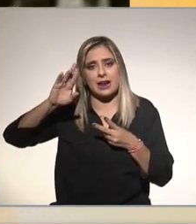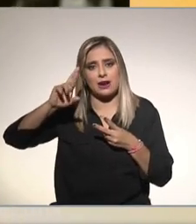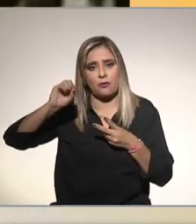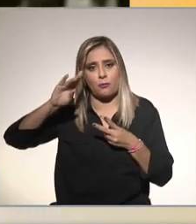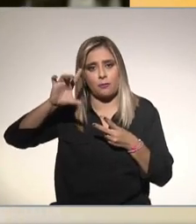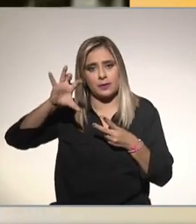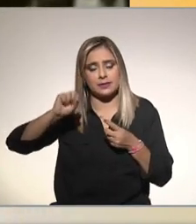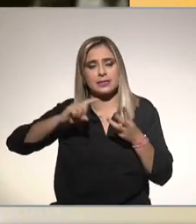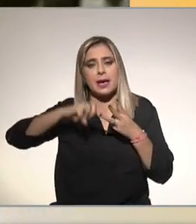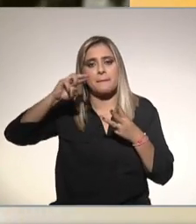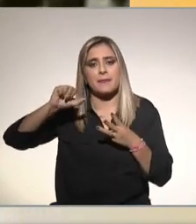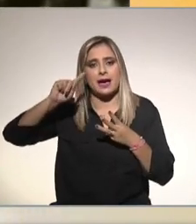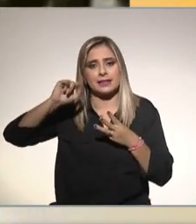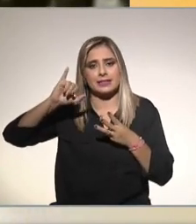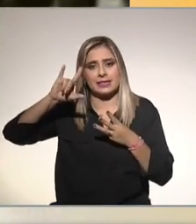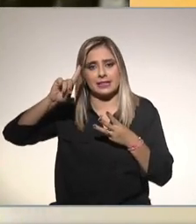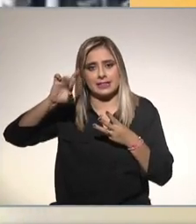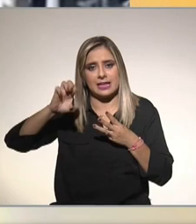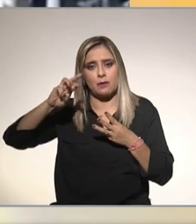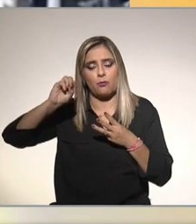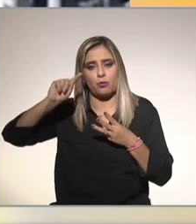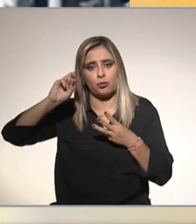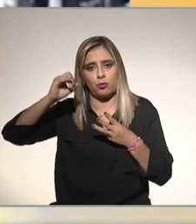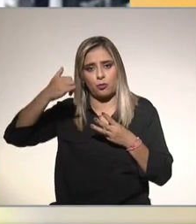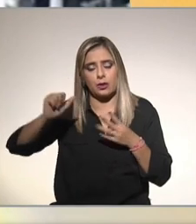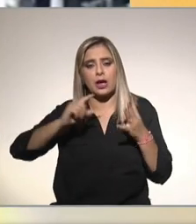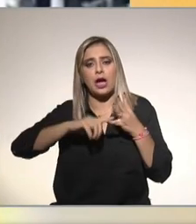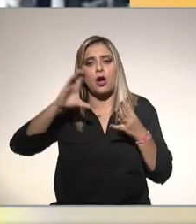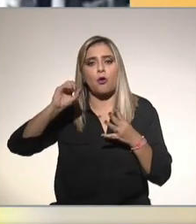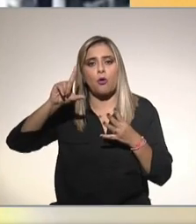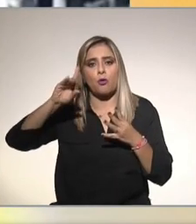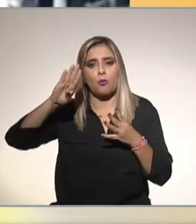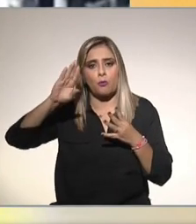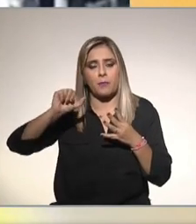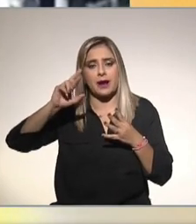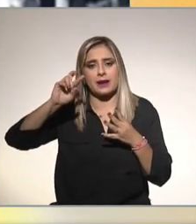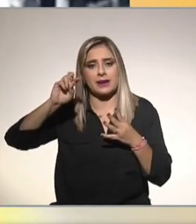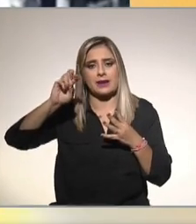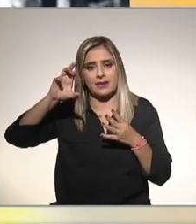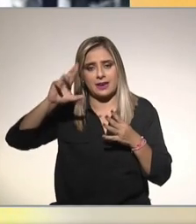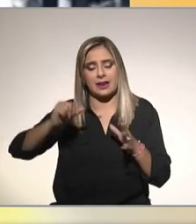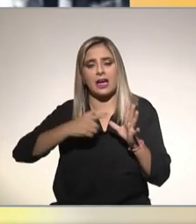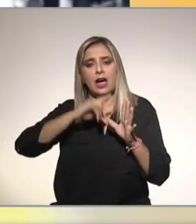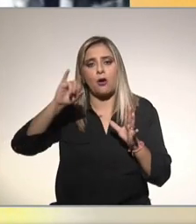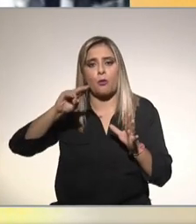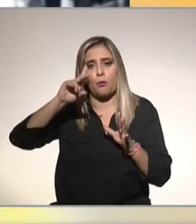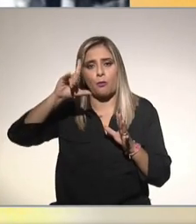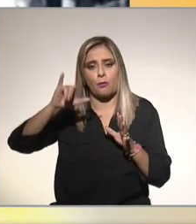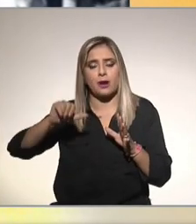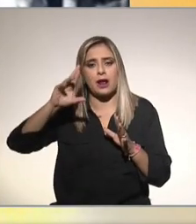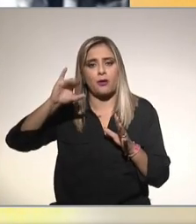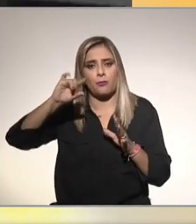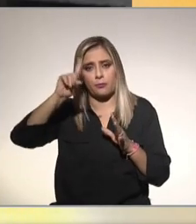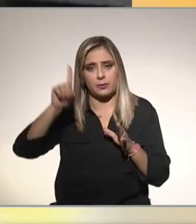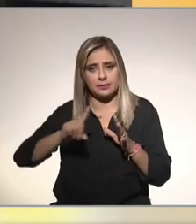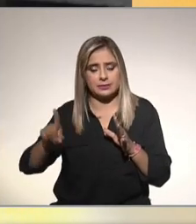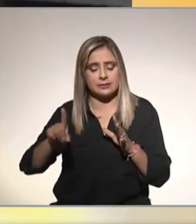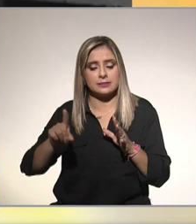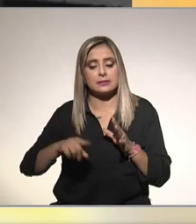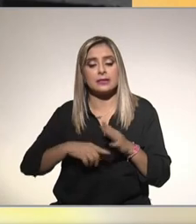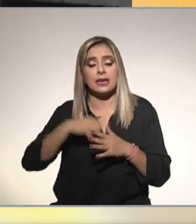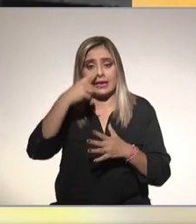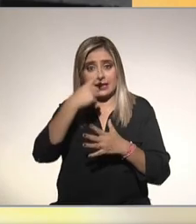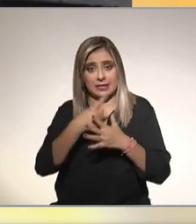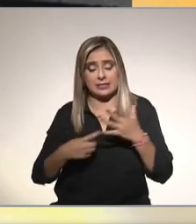Matilde Montoya Columba Rivera y Julia Nava de Ruiz Sánchez ahí